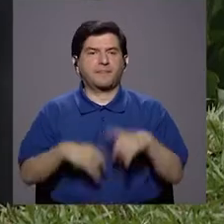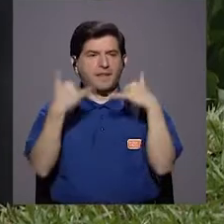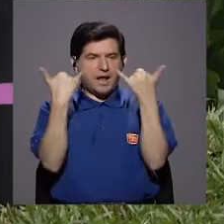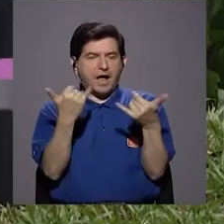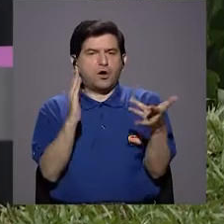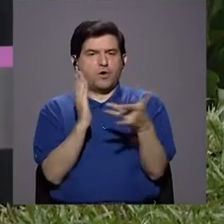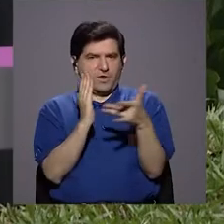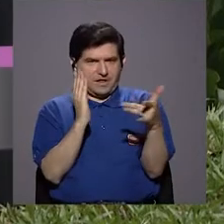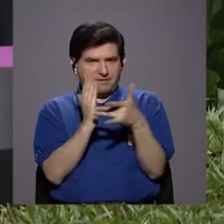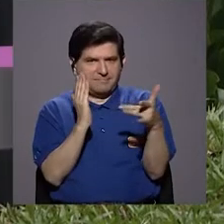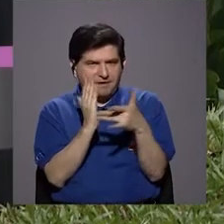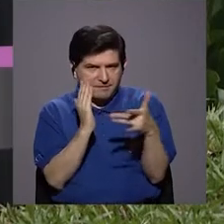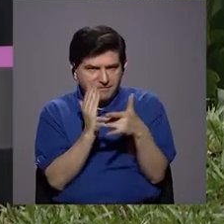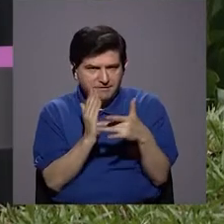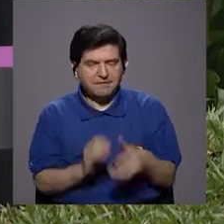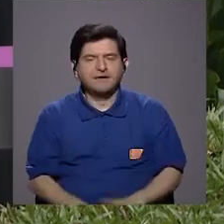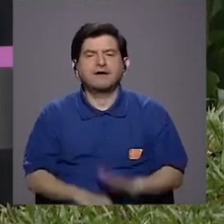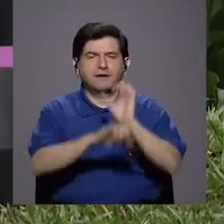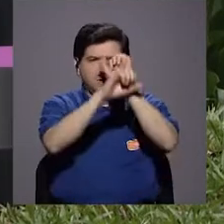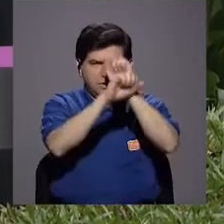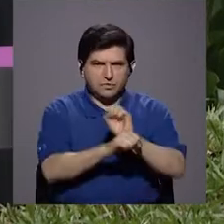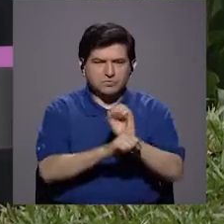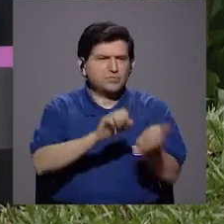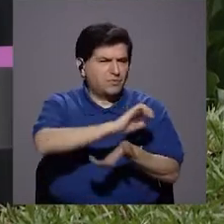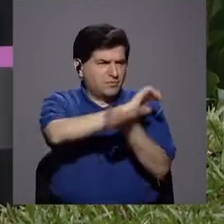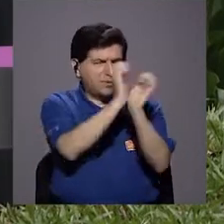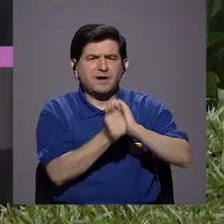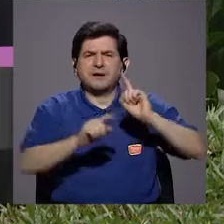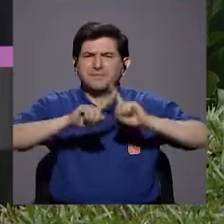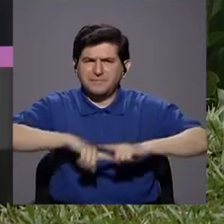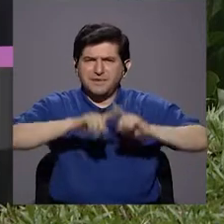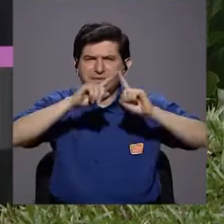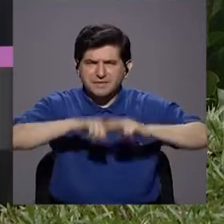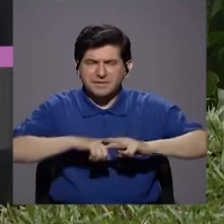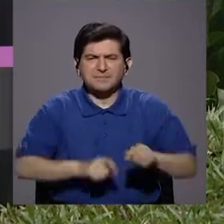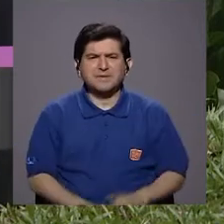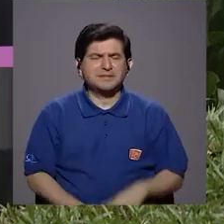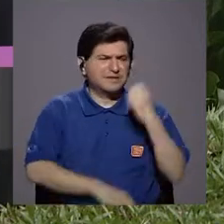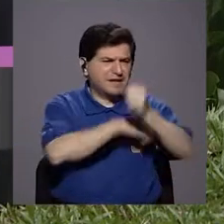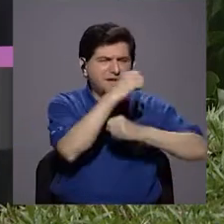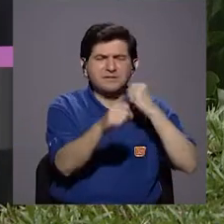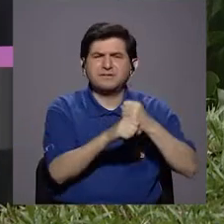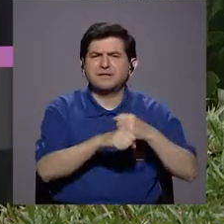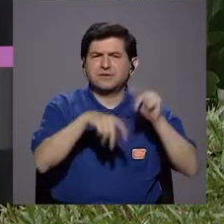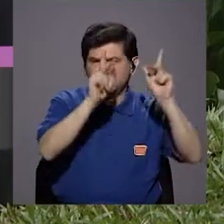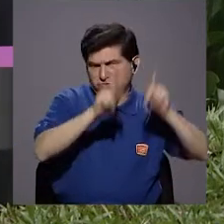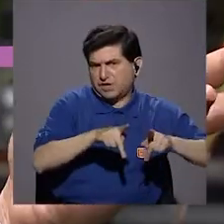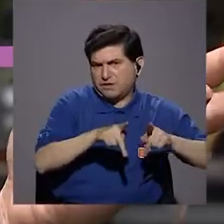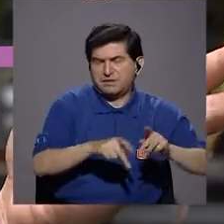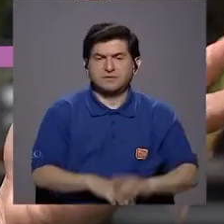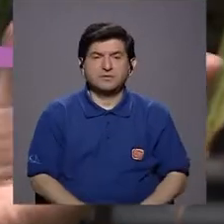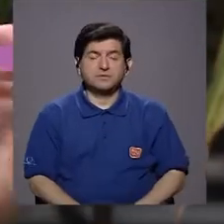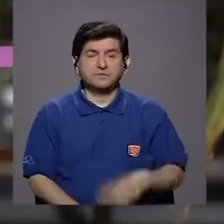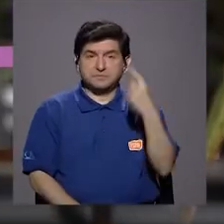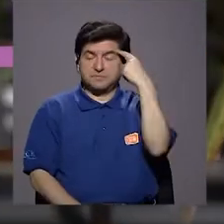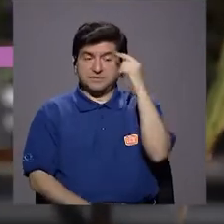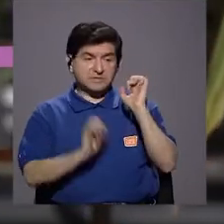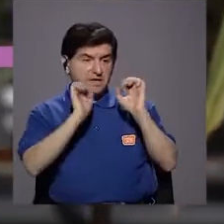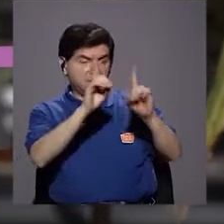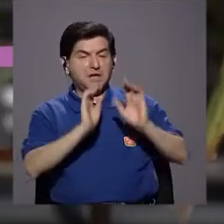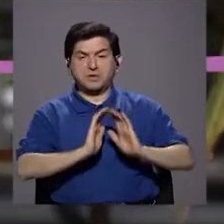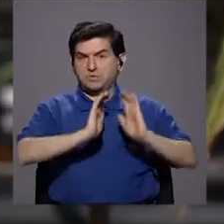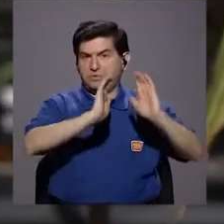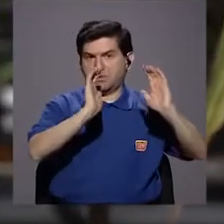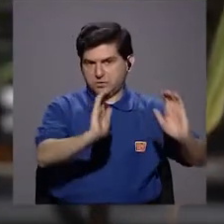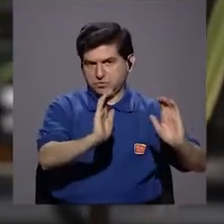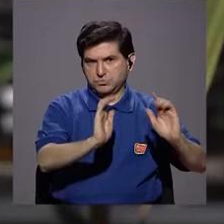Ahora, esta técnica y estos hábitos cambian dependiendo del rango de edad. Digo, porque en la parte